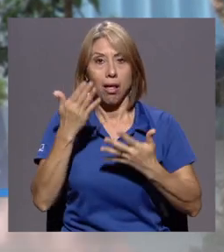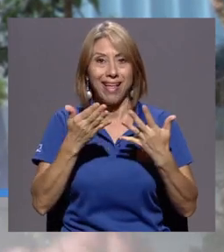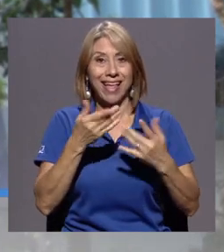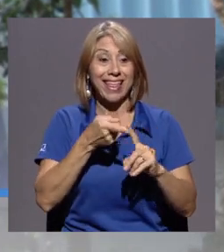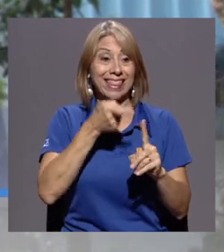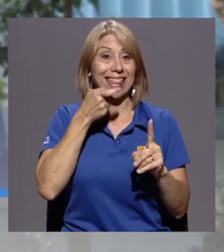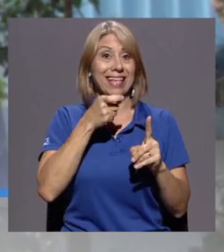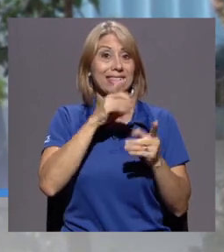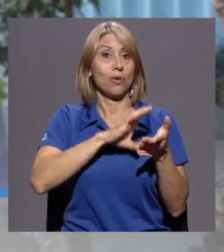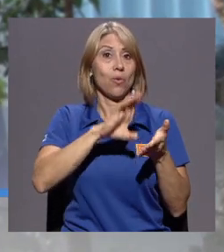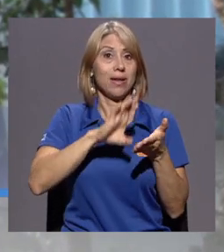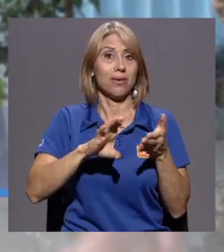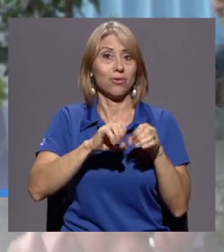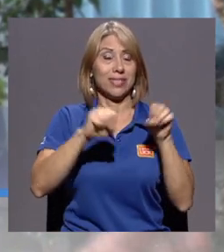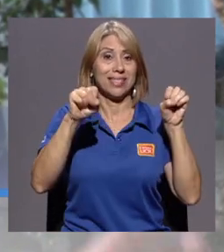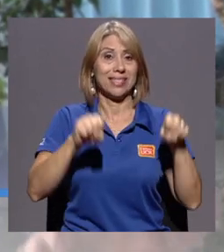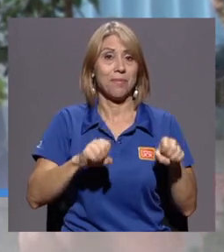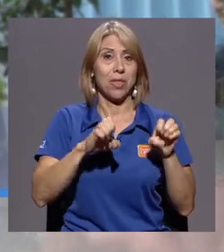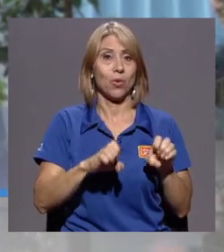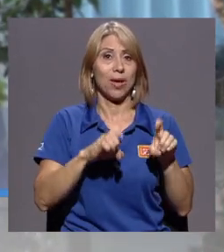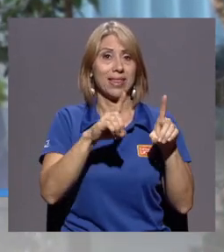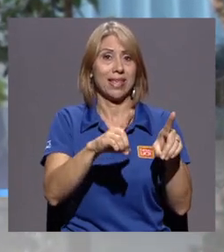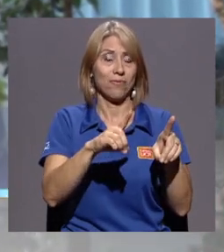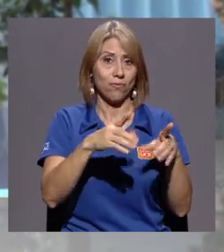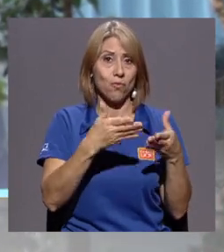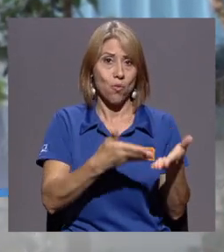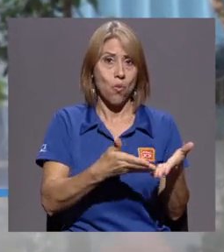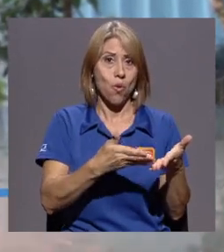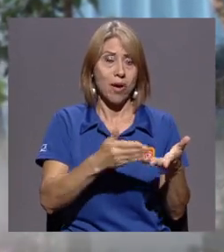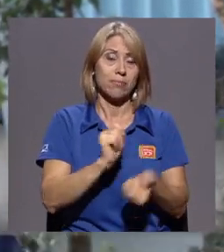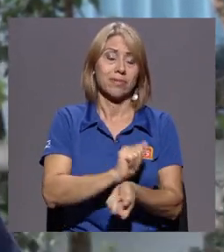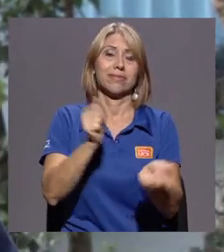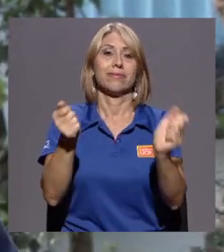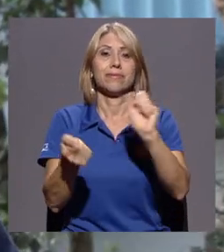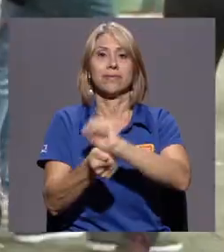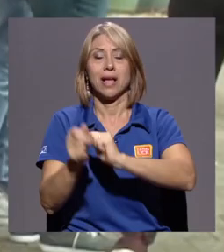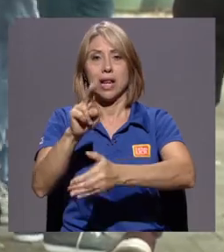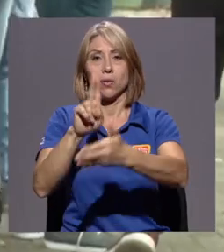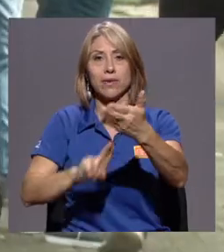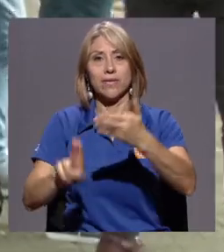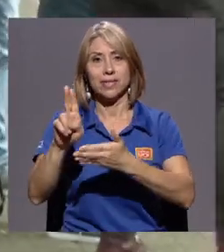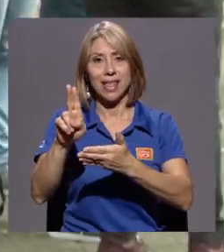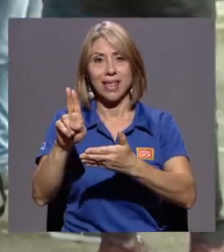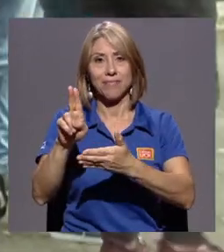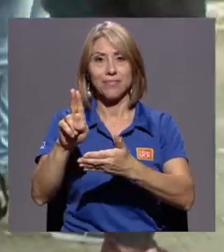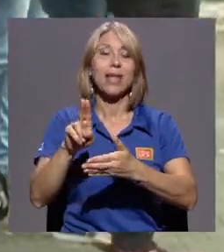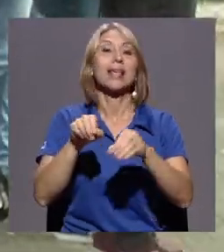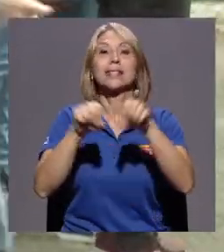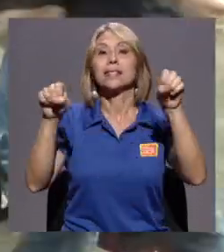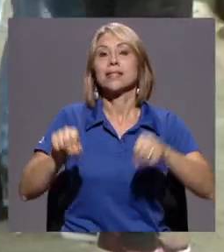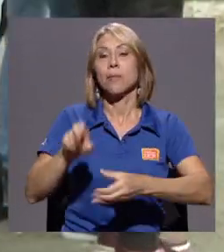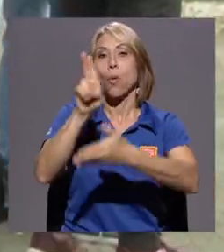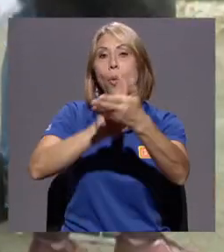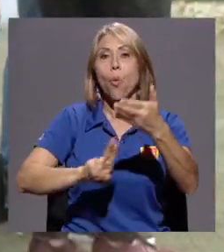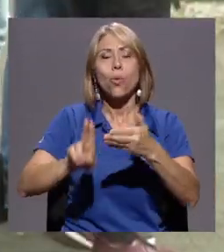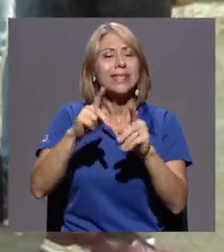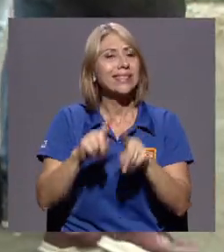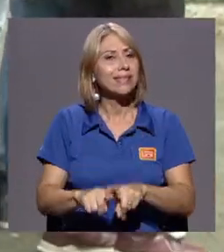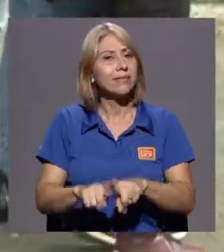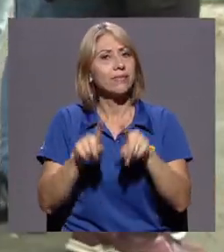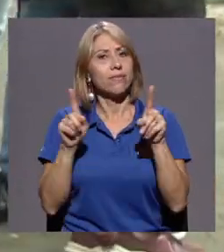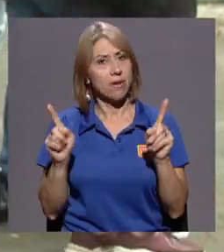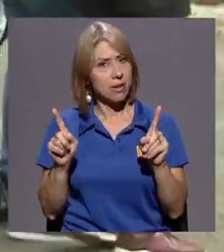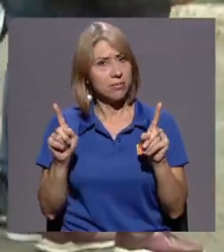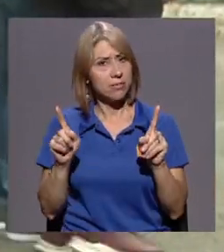desde un sistema educativo en el sistema de secundaria a la universidad. El sistema universitario es muy diferente y